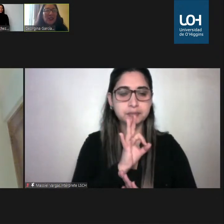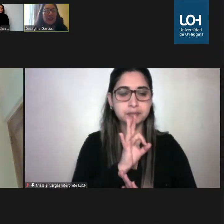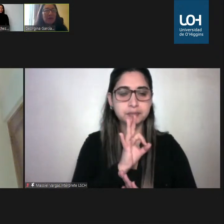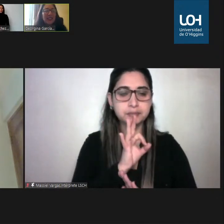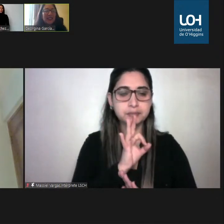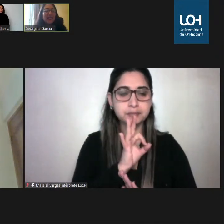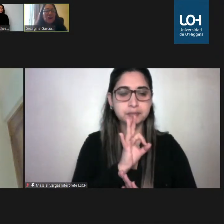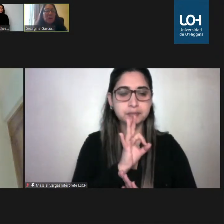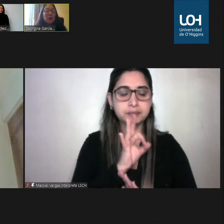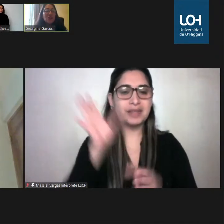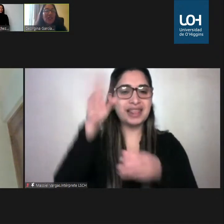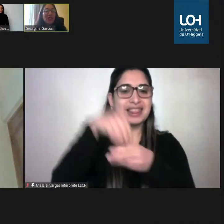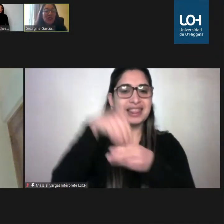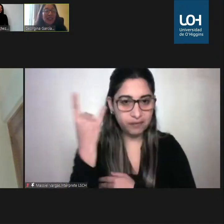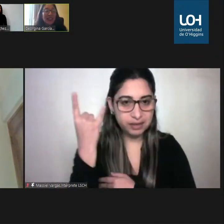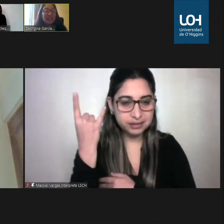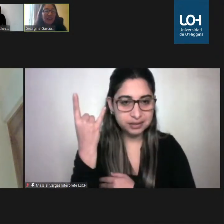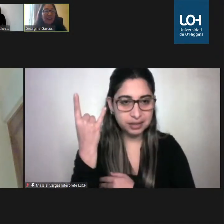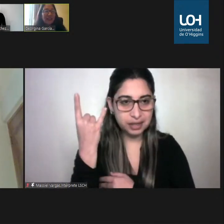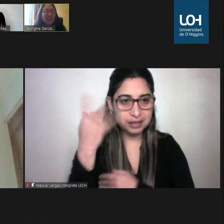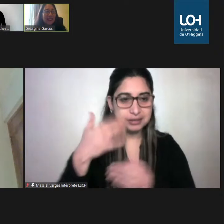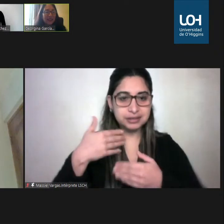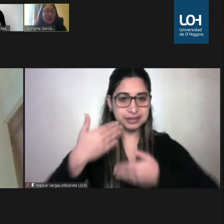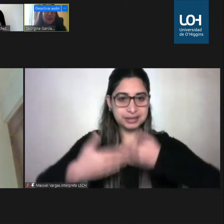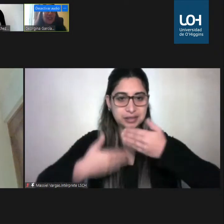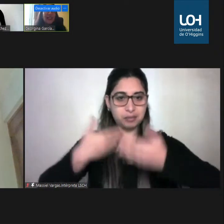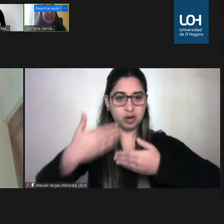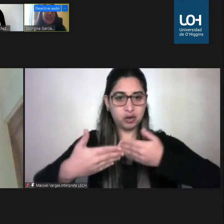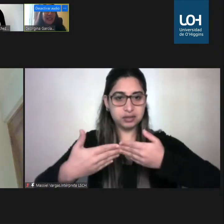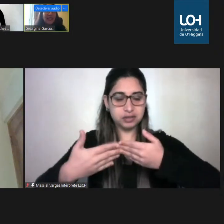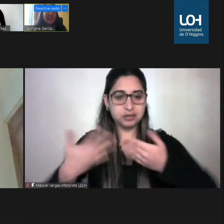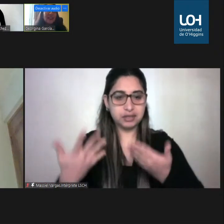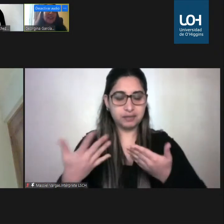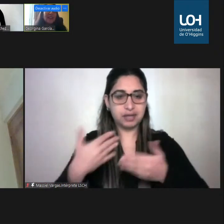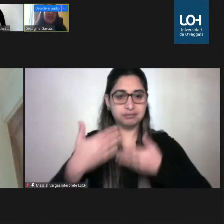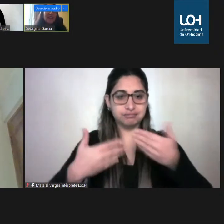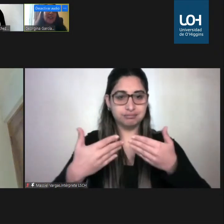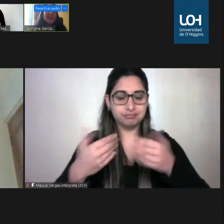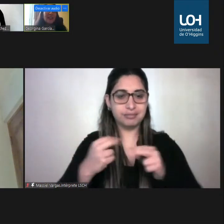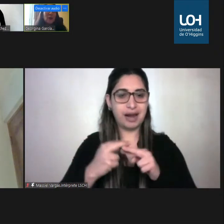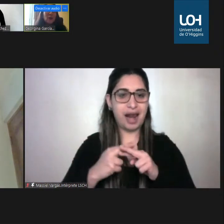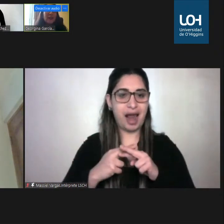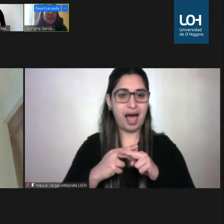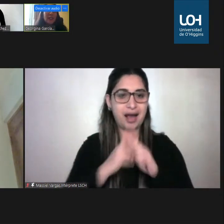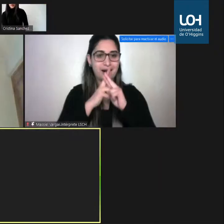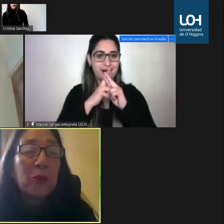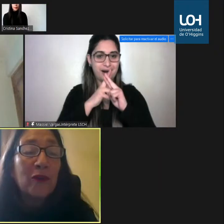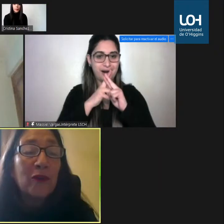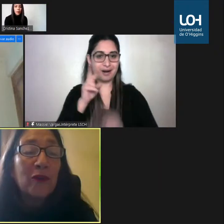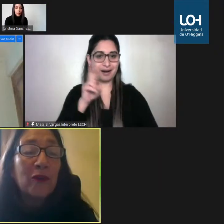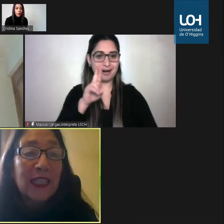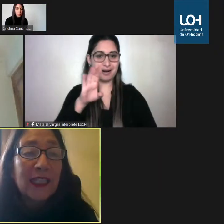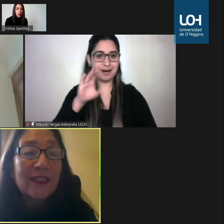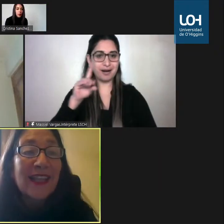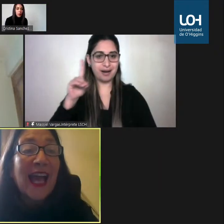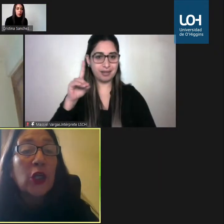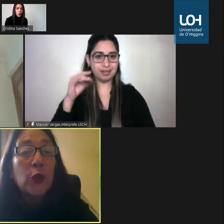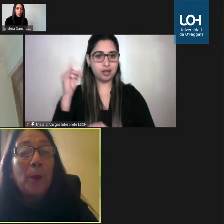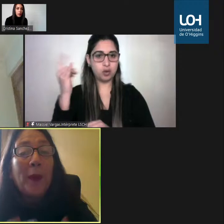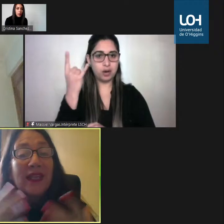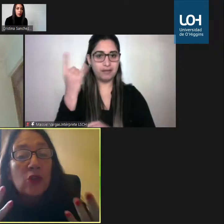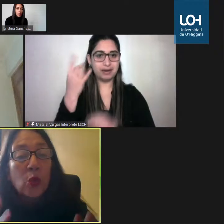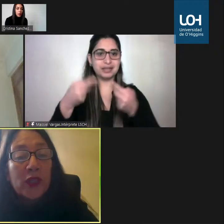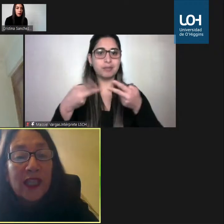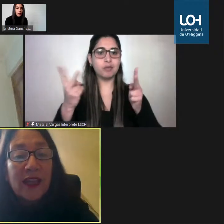como dentro del país son procesos que se van avanzando ya la red de universidades públicas chilenas